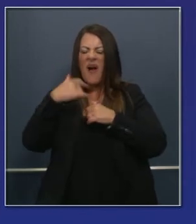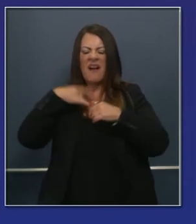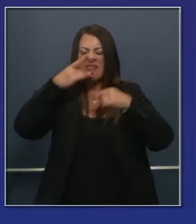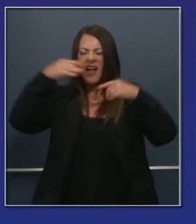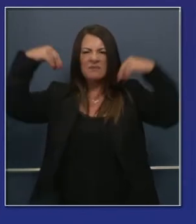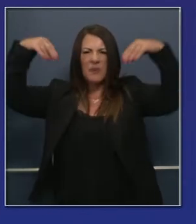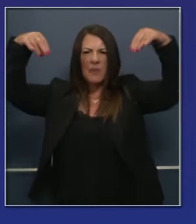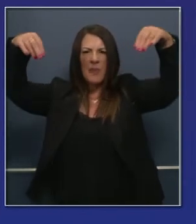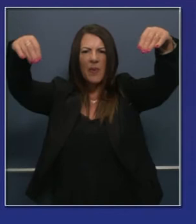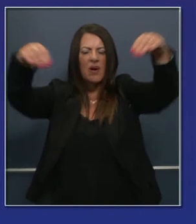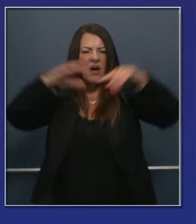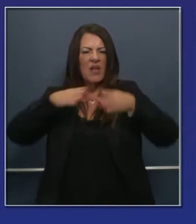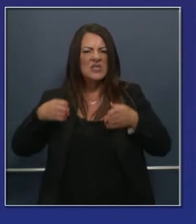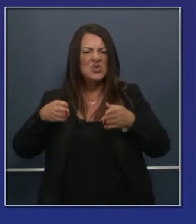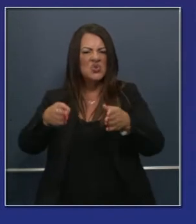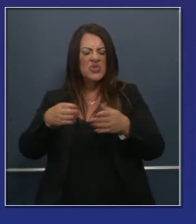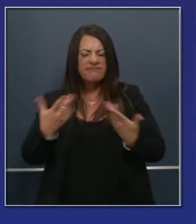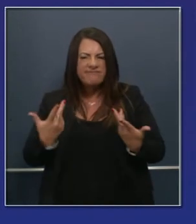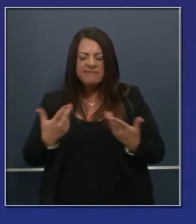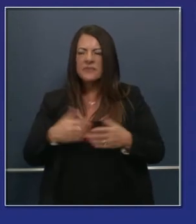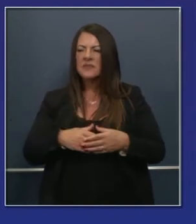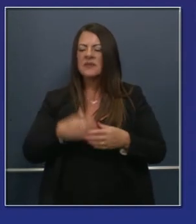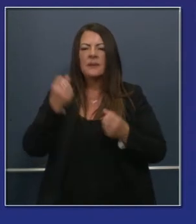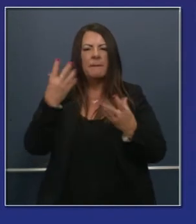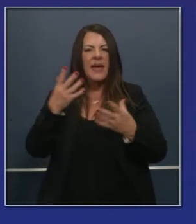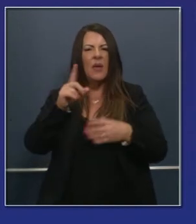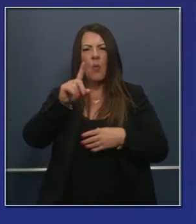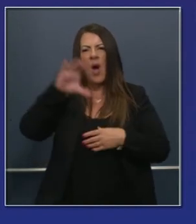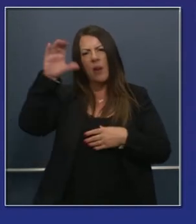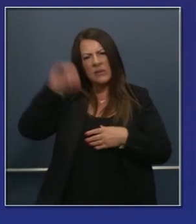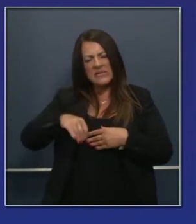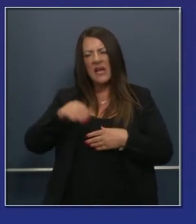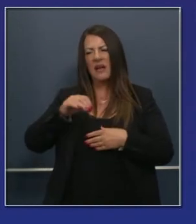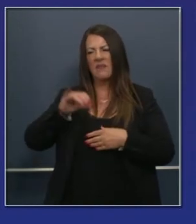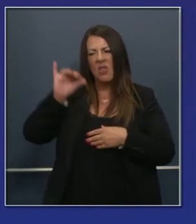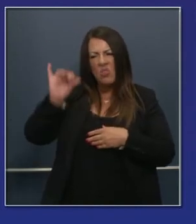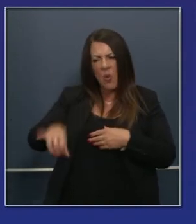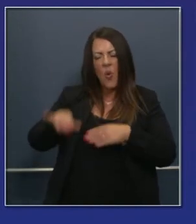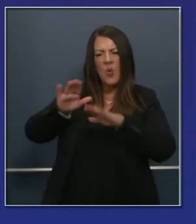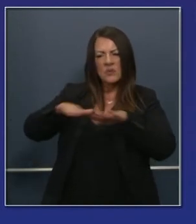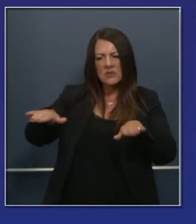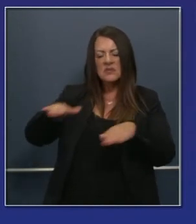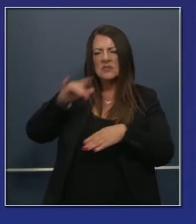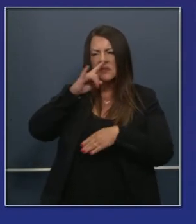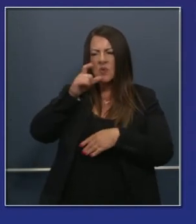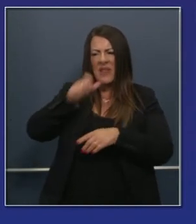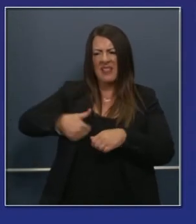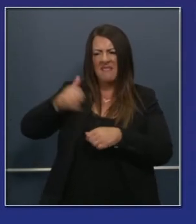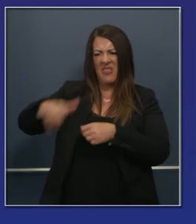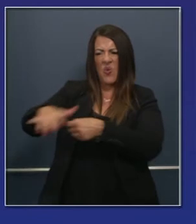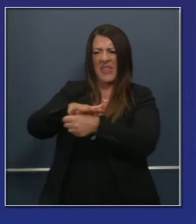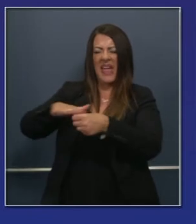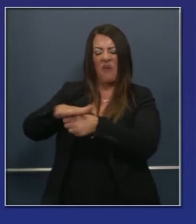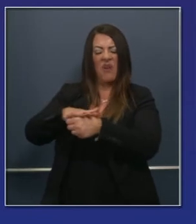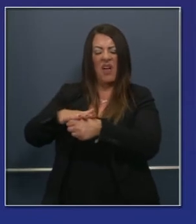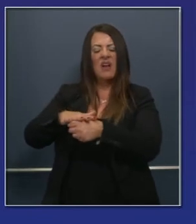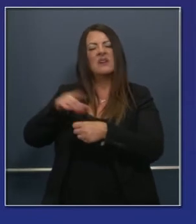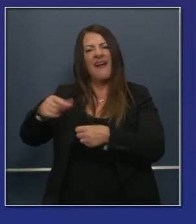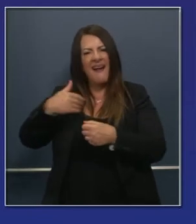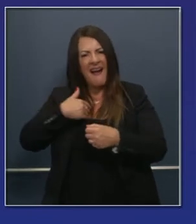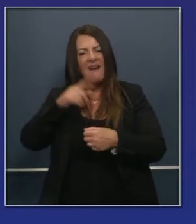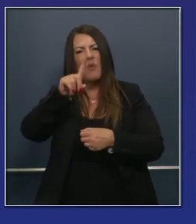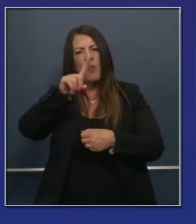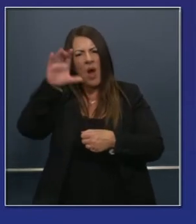ni banquetas. Hemos hablado con los distritos para que 100% de los estudiantes puedan tener